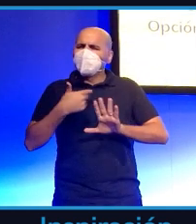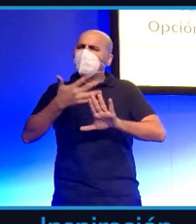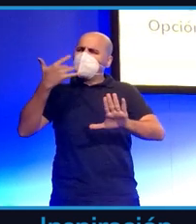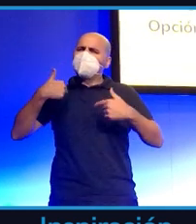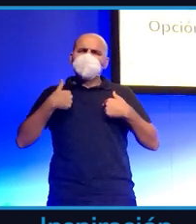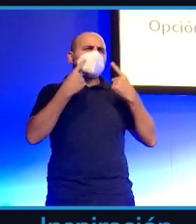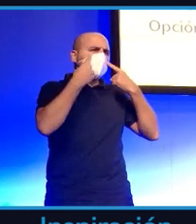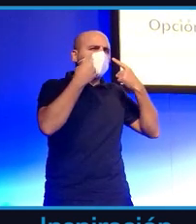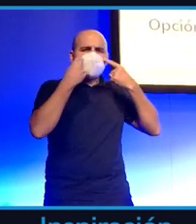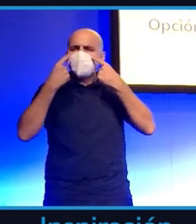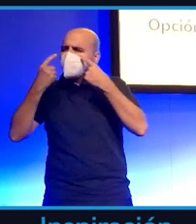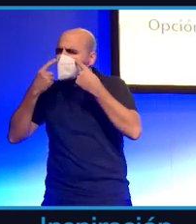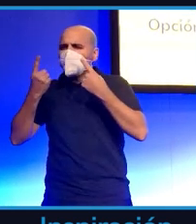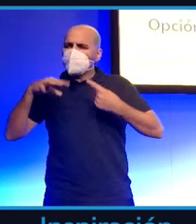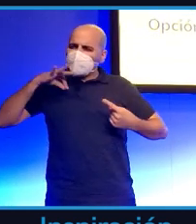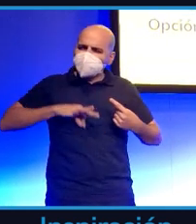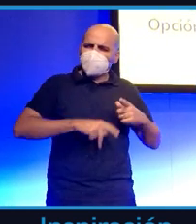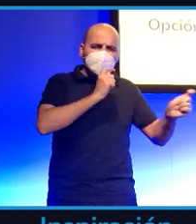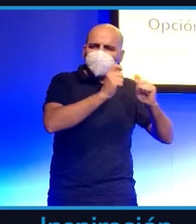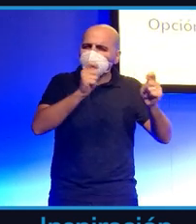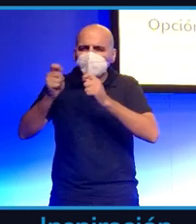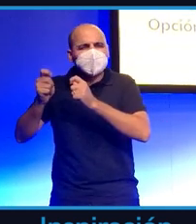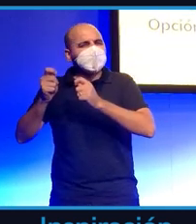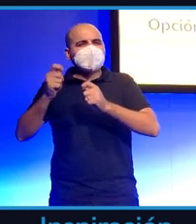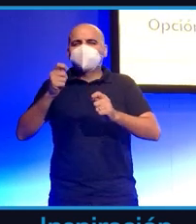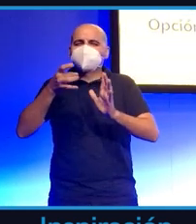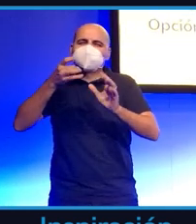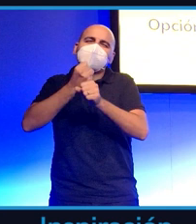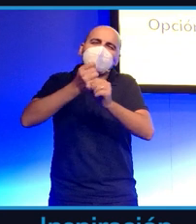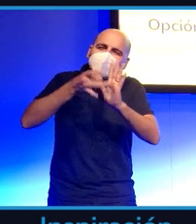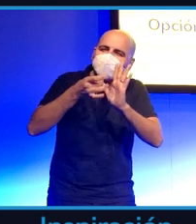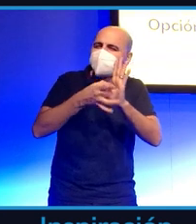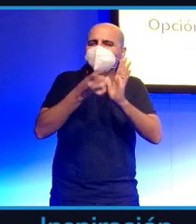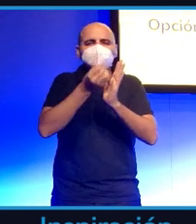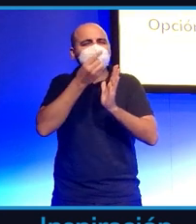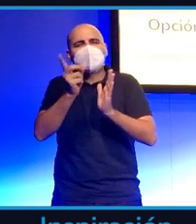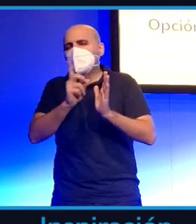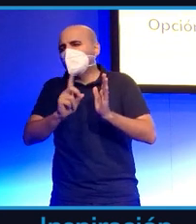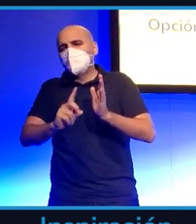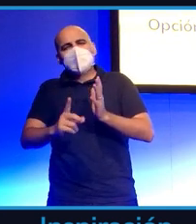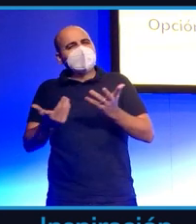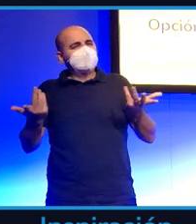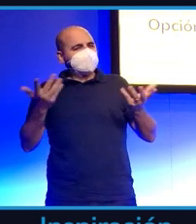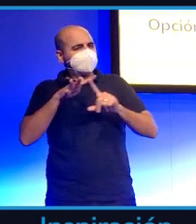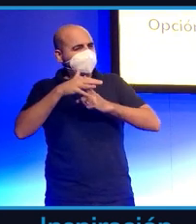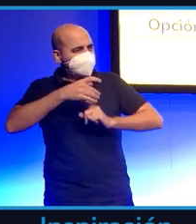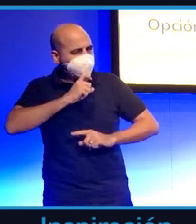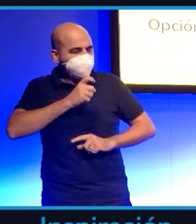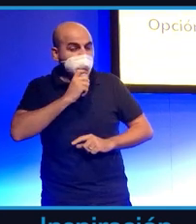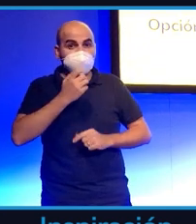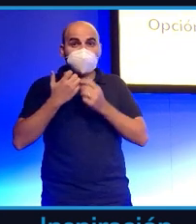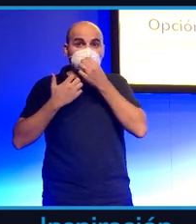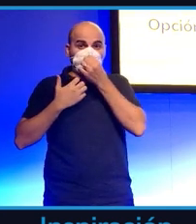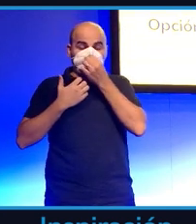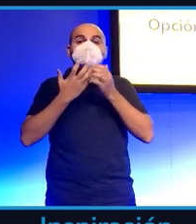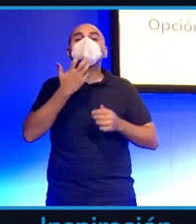en esta profesión a mi alrededor. Yo recuerdo que empecé yendo a entrenamientos en Madrid,